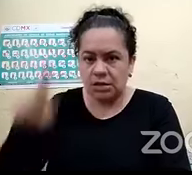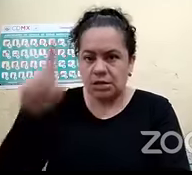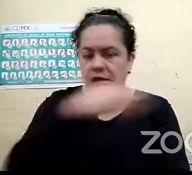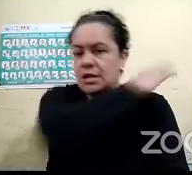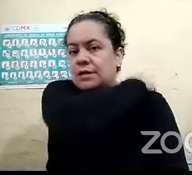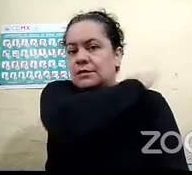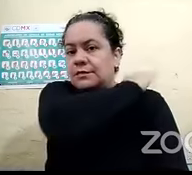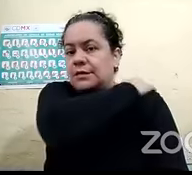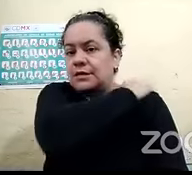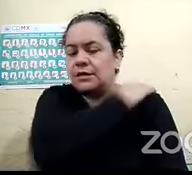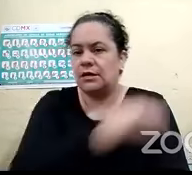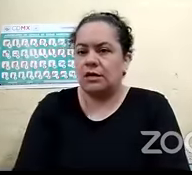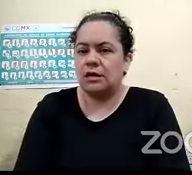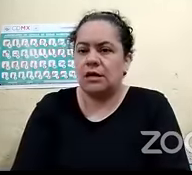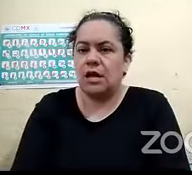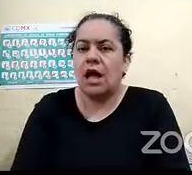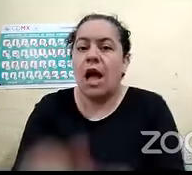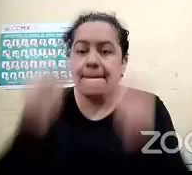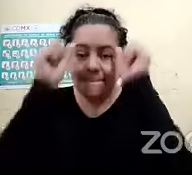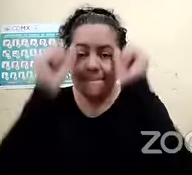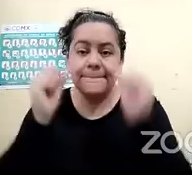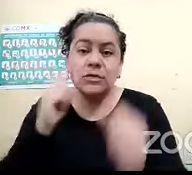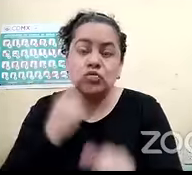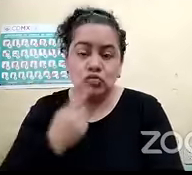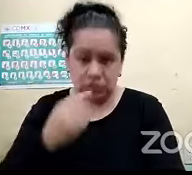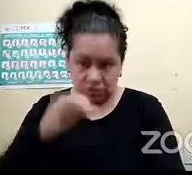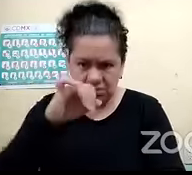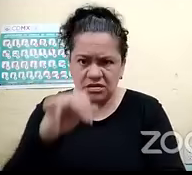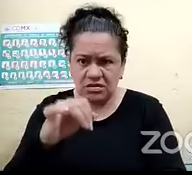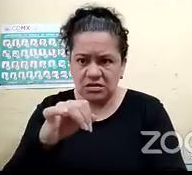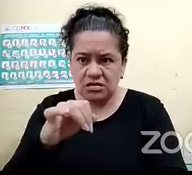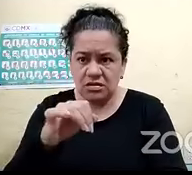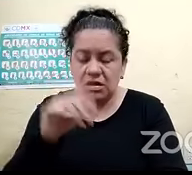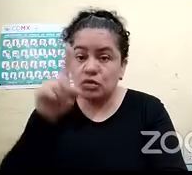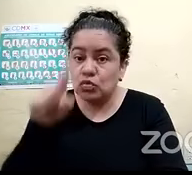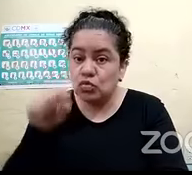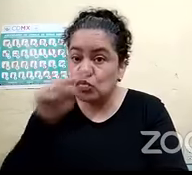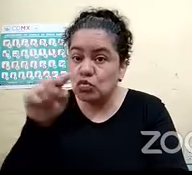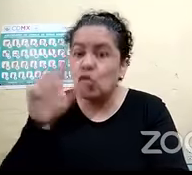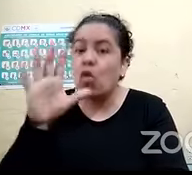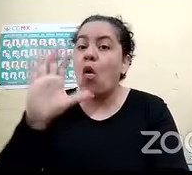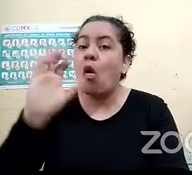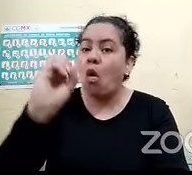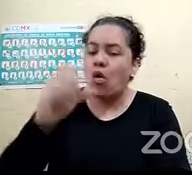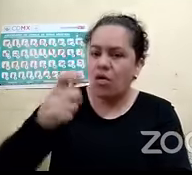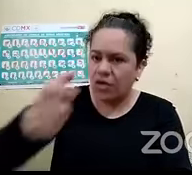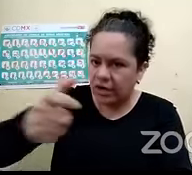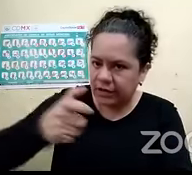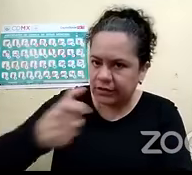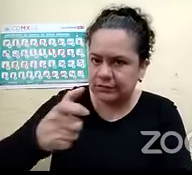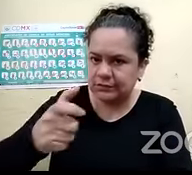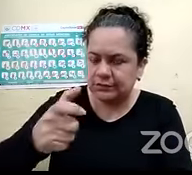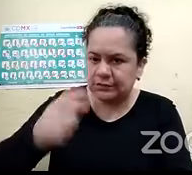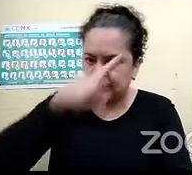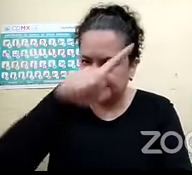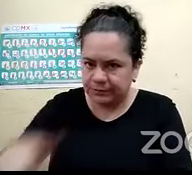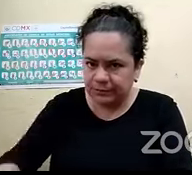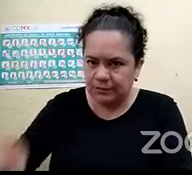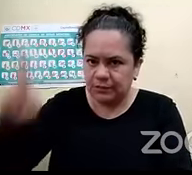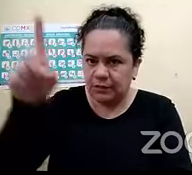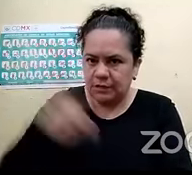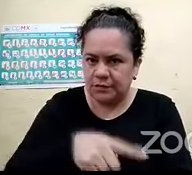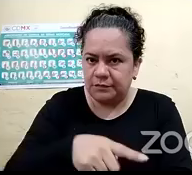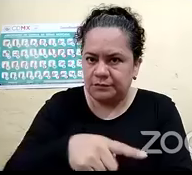para las personas sordosiegas ahorita tú nos comentas que es una cruz ¿cuál es la correcta? o al menos en este caso no sé si la X